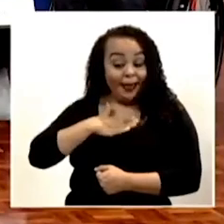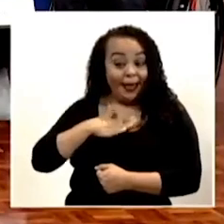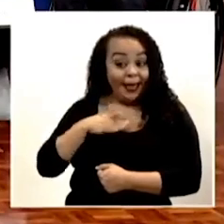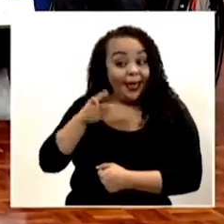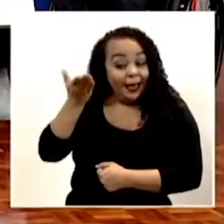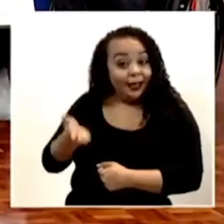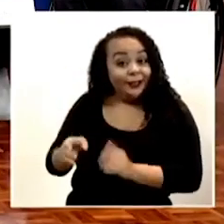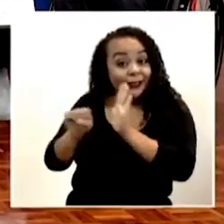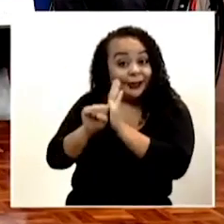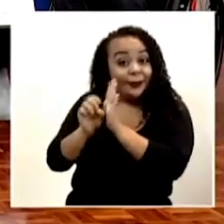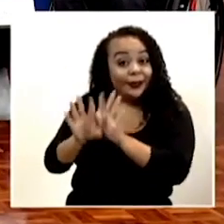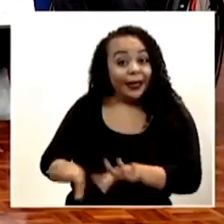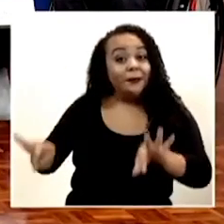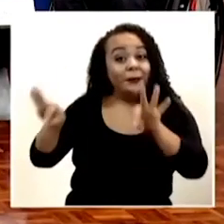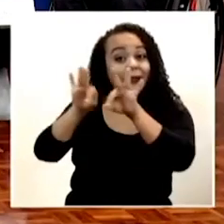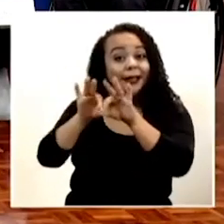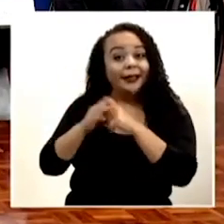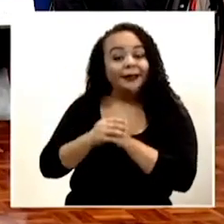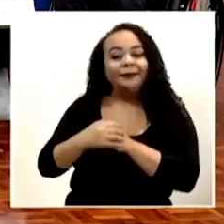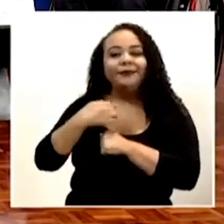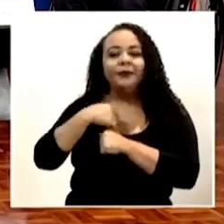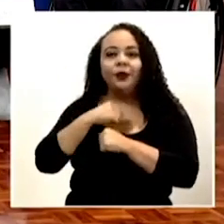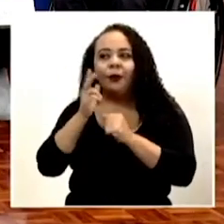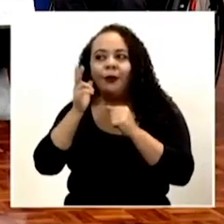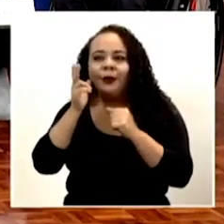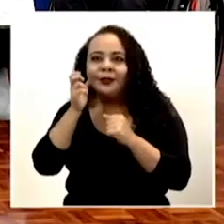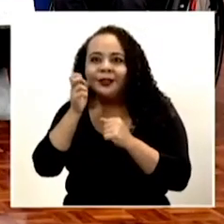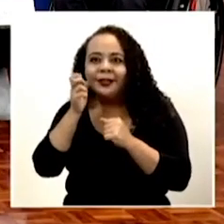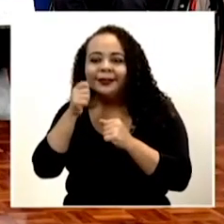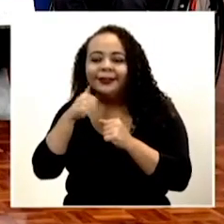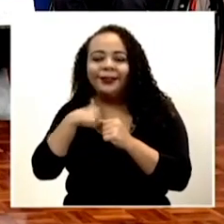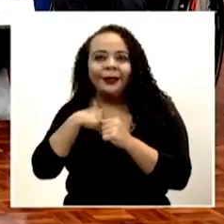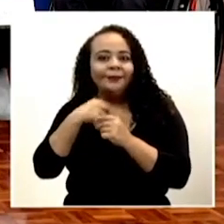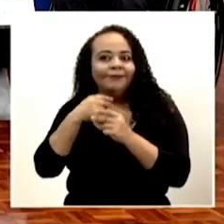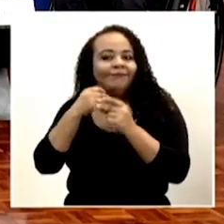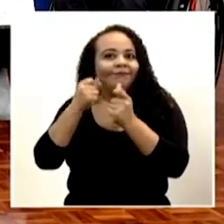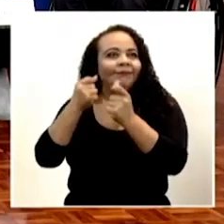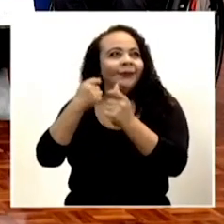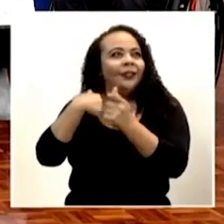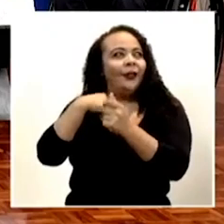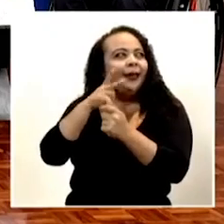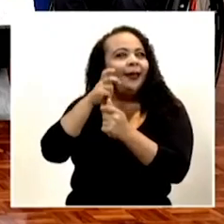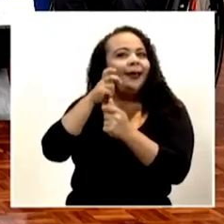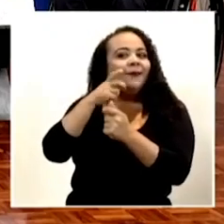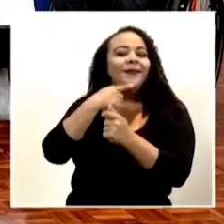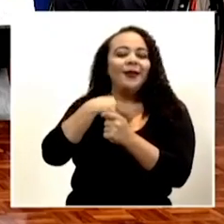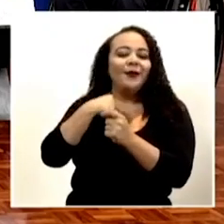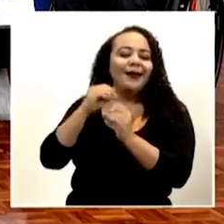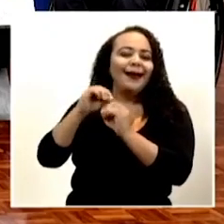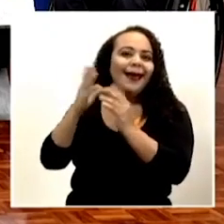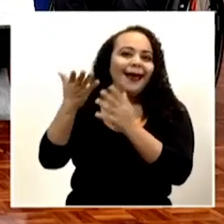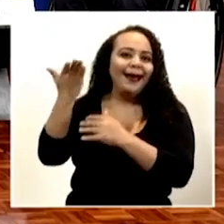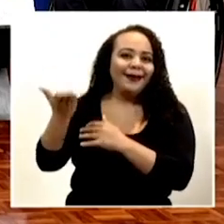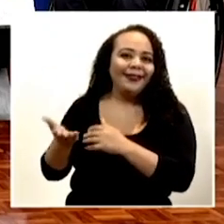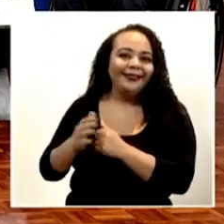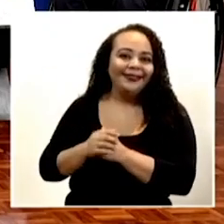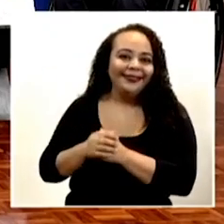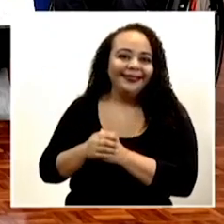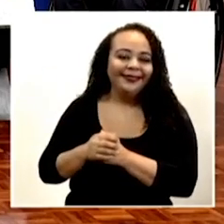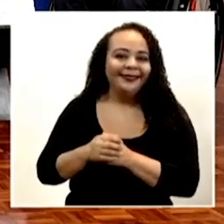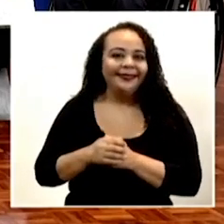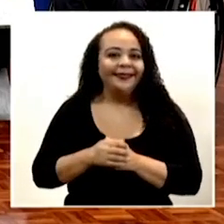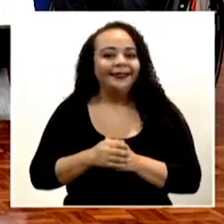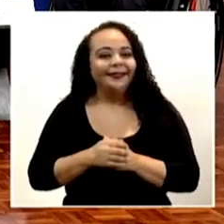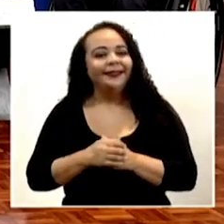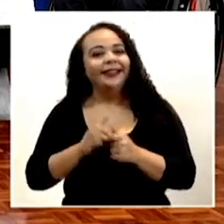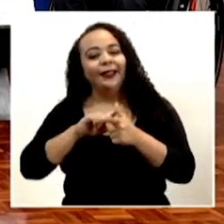importante que, eh, cuando yo lo escuché, inmediatamente me resonó y me dijo, claro. Muchas gracias.